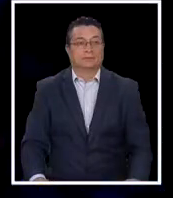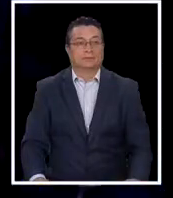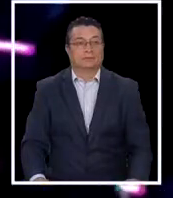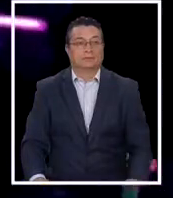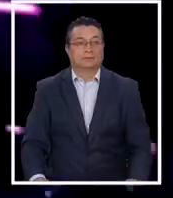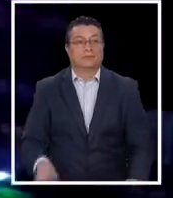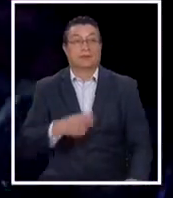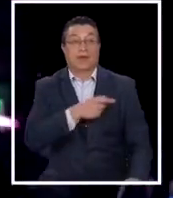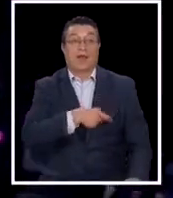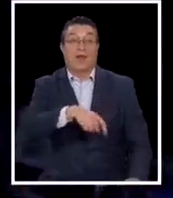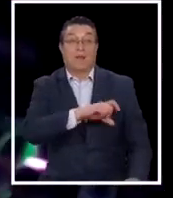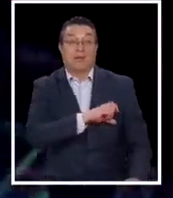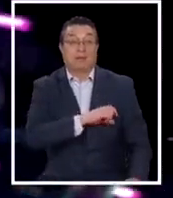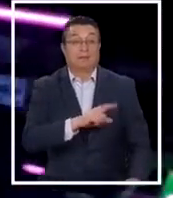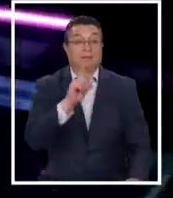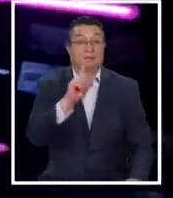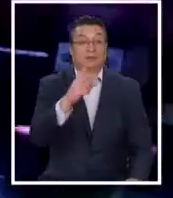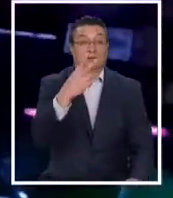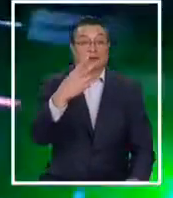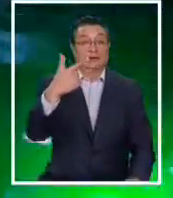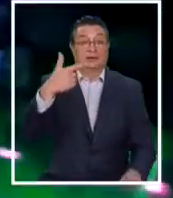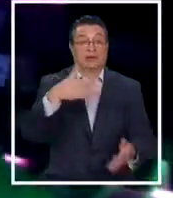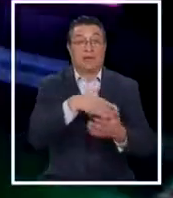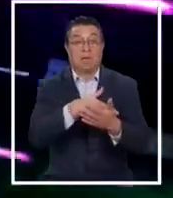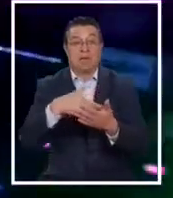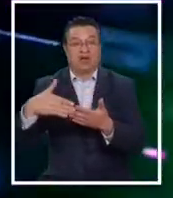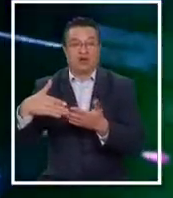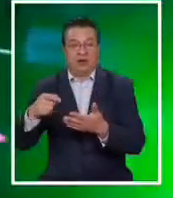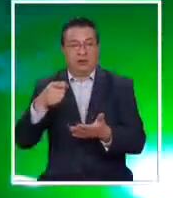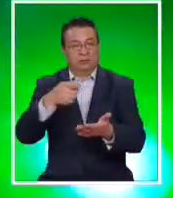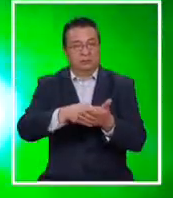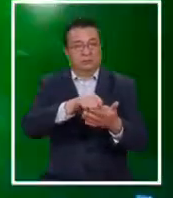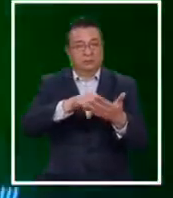En España, hasta 127 millones de pesos.